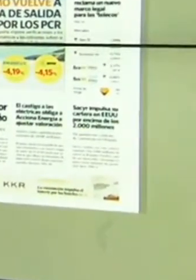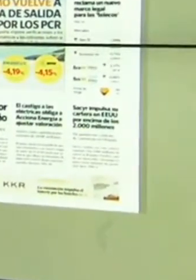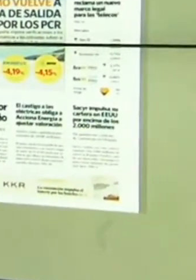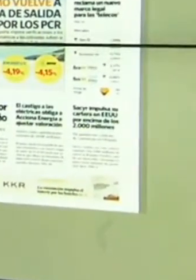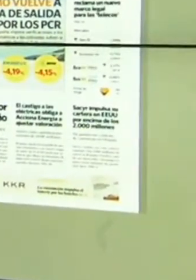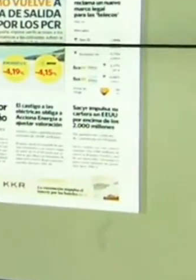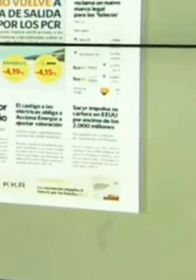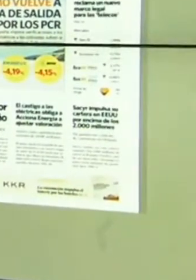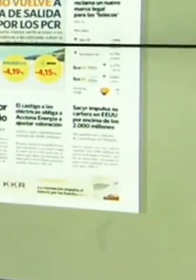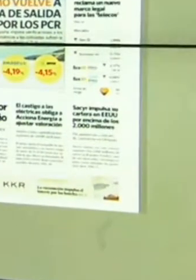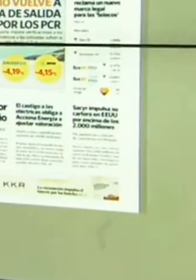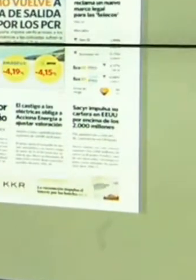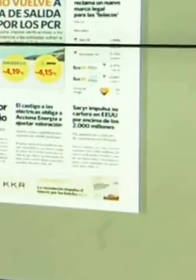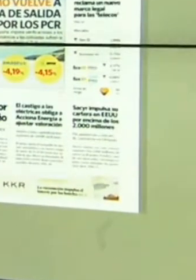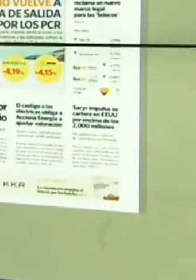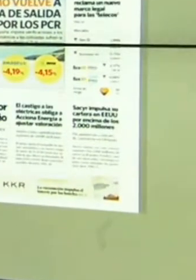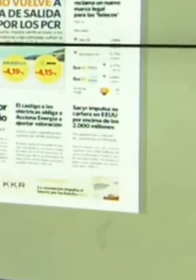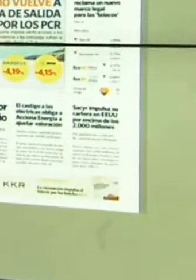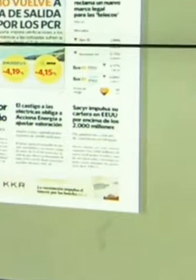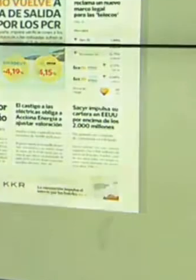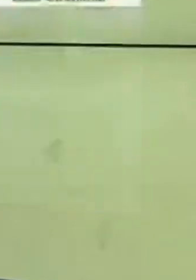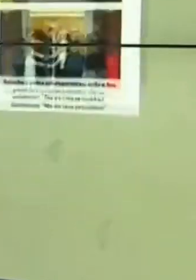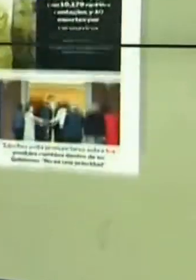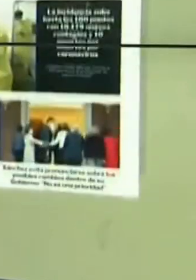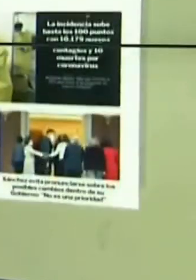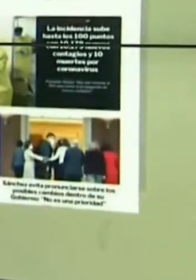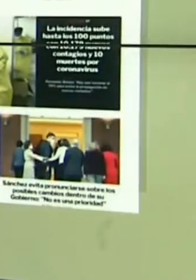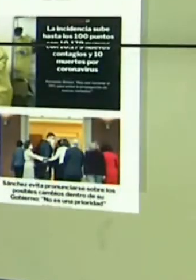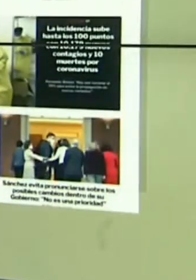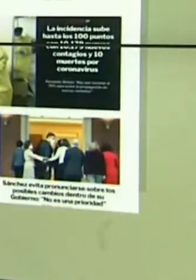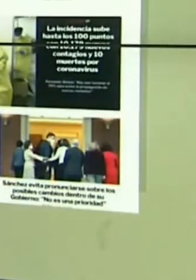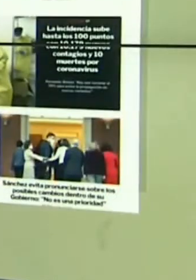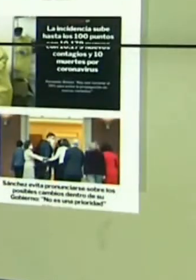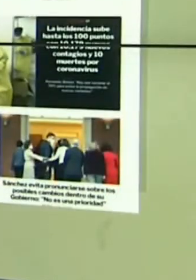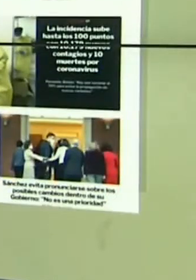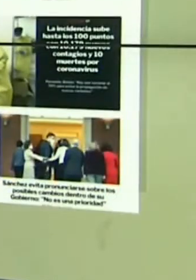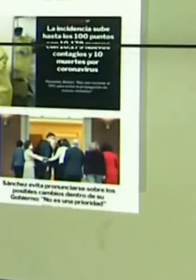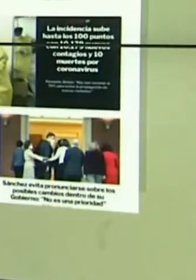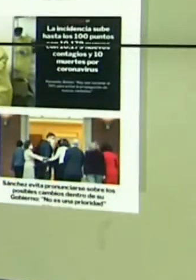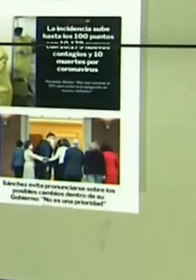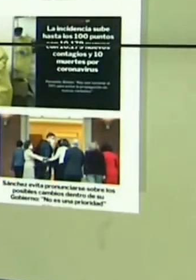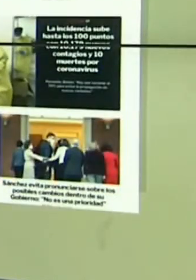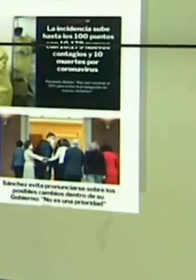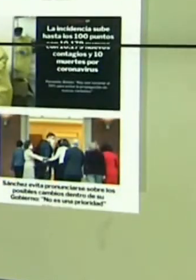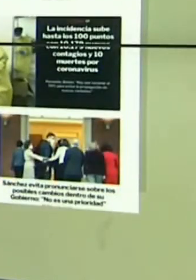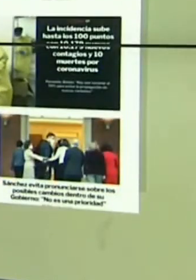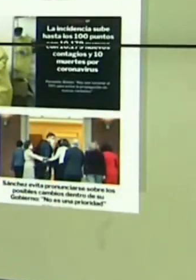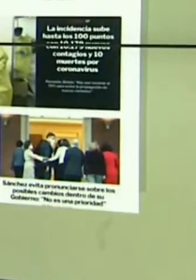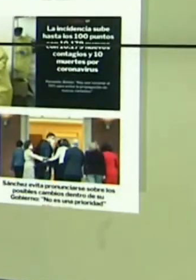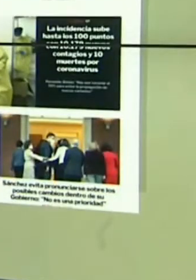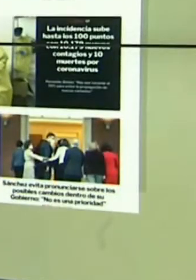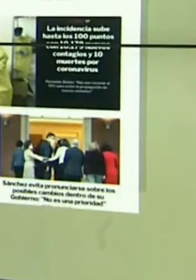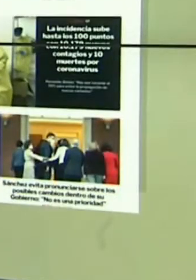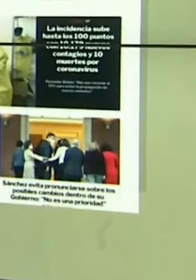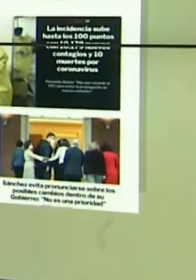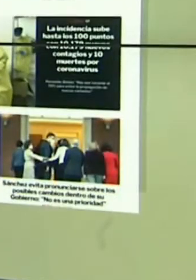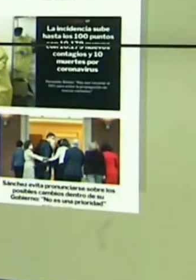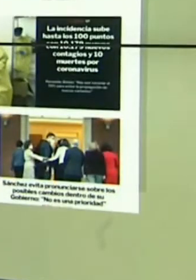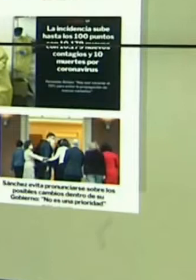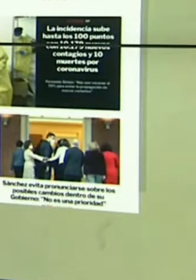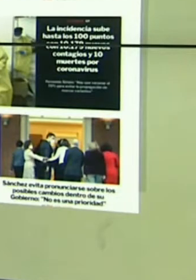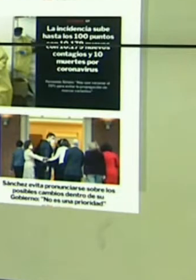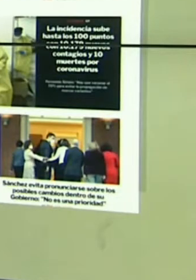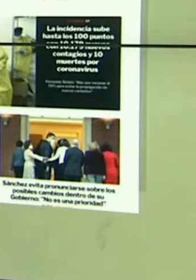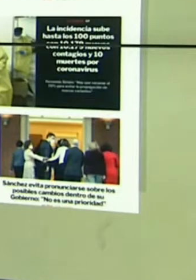rozar el billón de euros. Vamos ahora a las portadas de los digitales, leemos Pelarra planea una campaña millonaria con